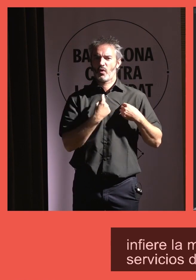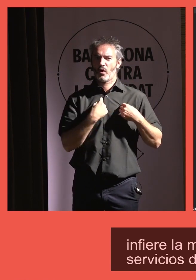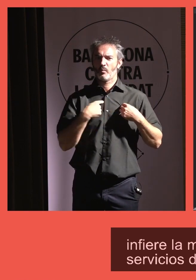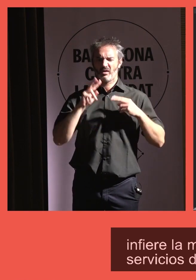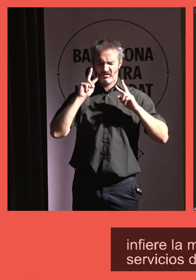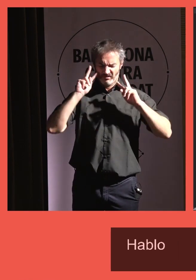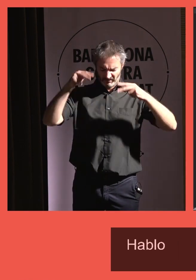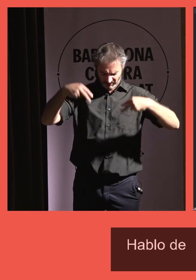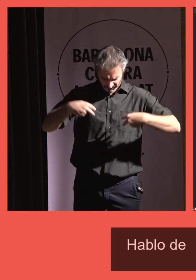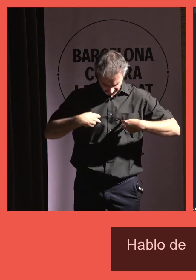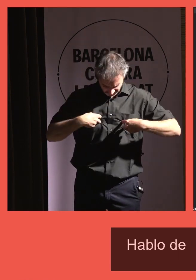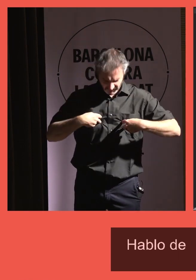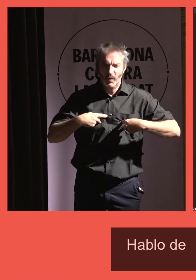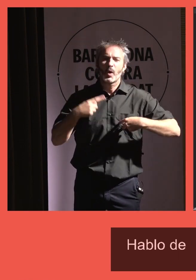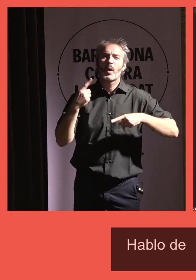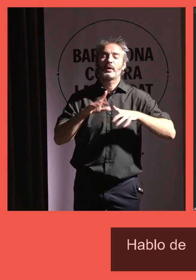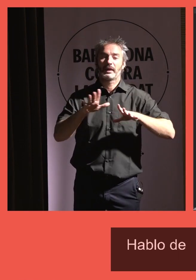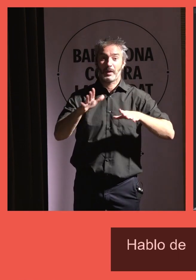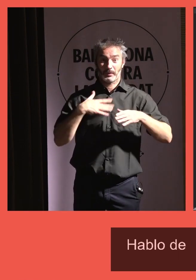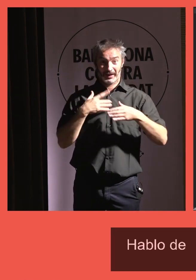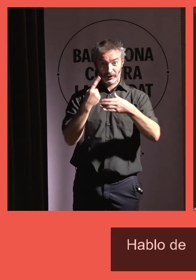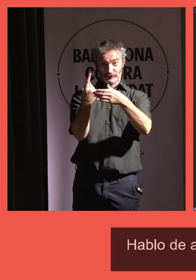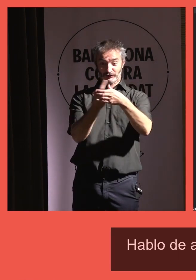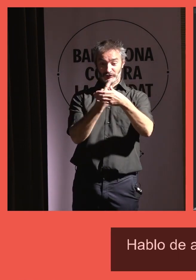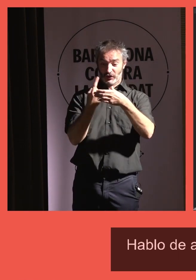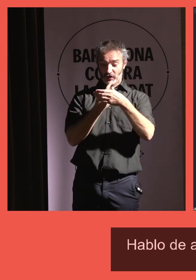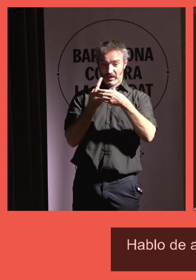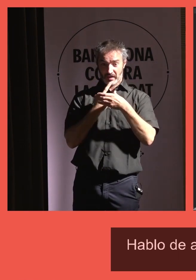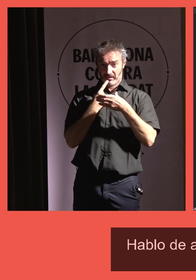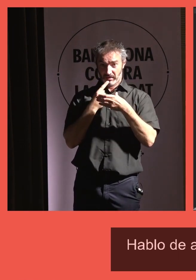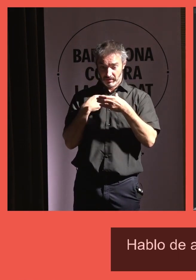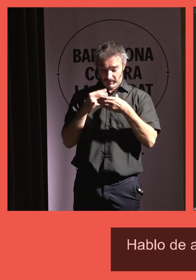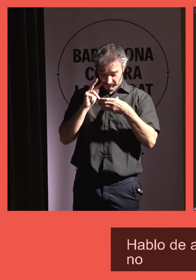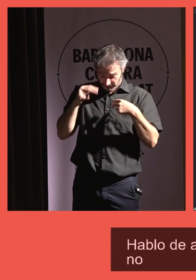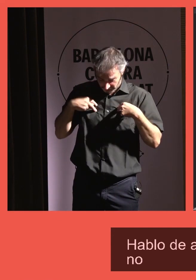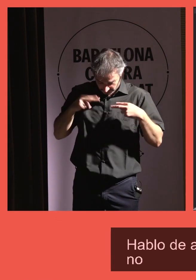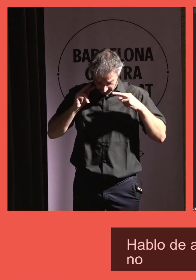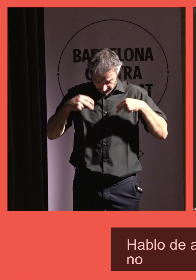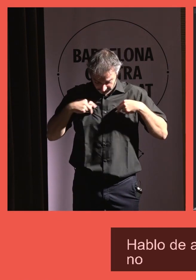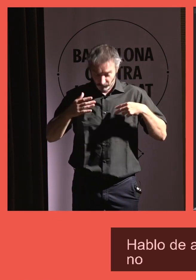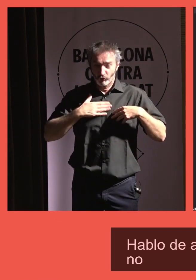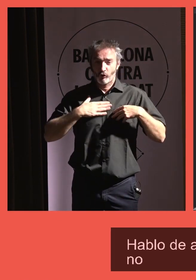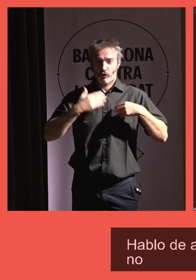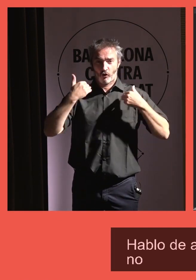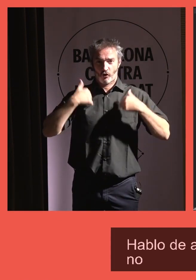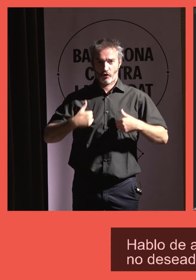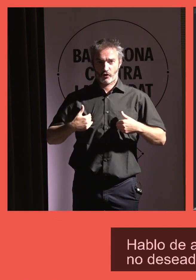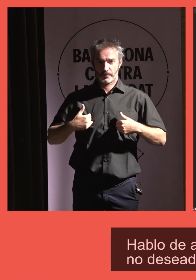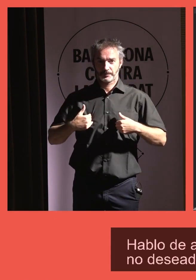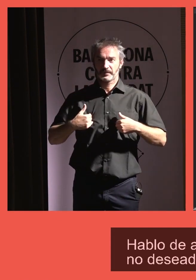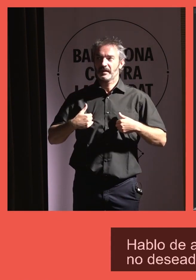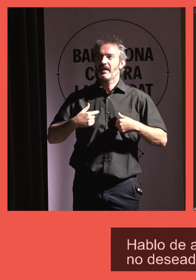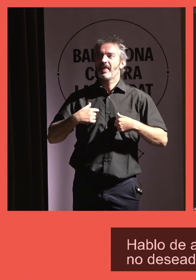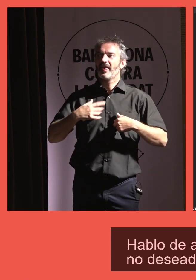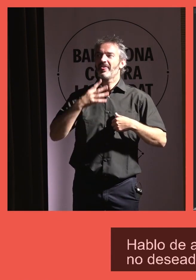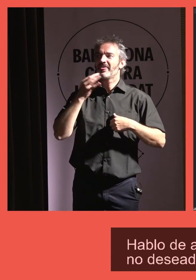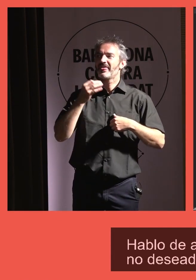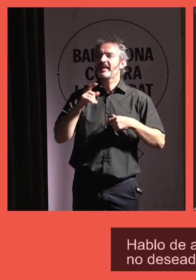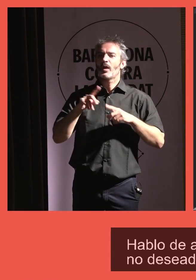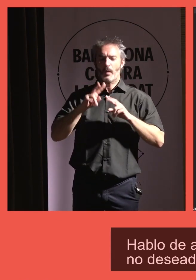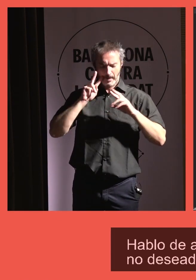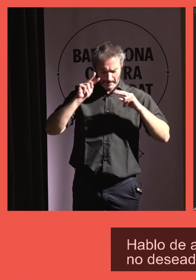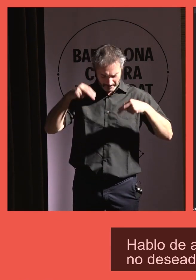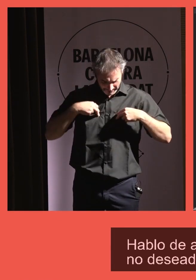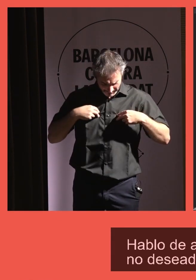autopercepción, verdad? Pues porque la soledad no deseada es un sentimiento subjetivo. Es la percepción de no tener la